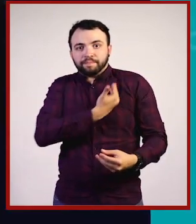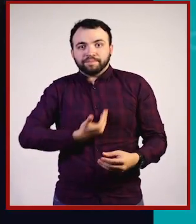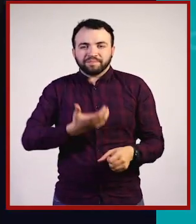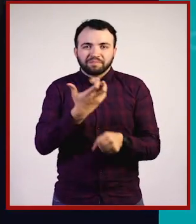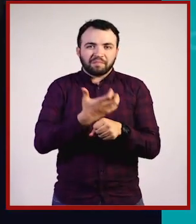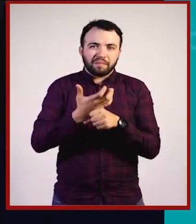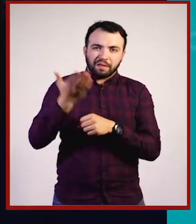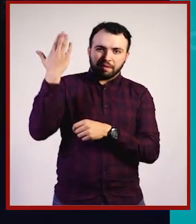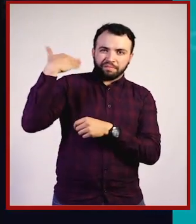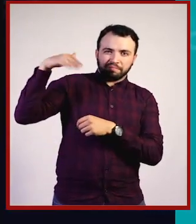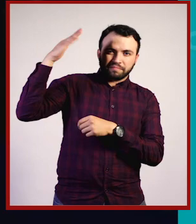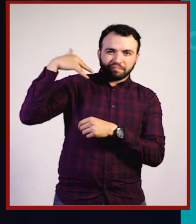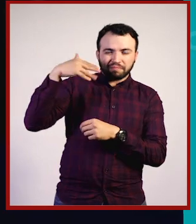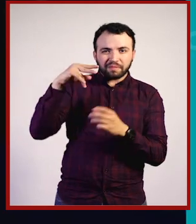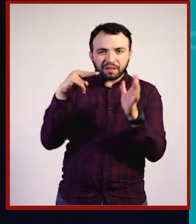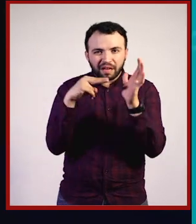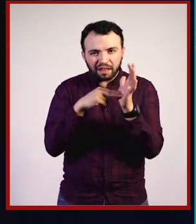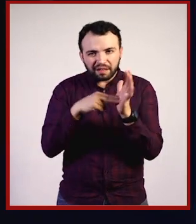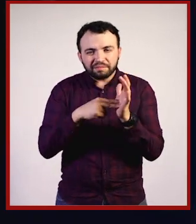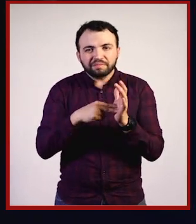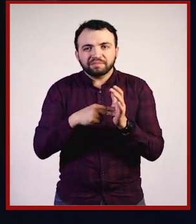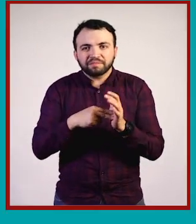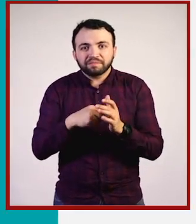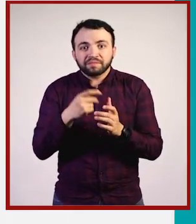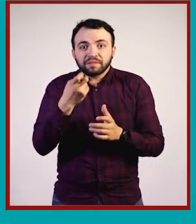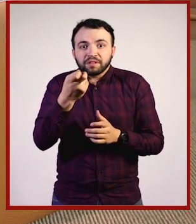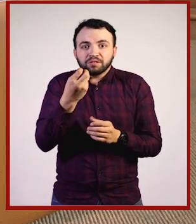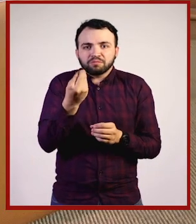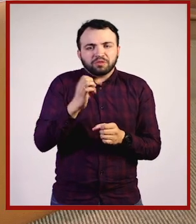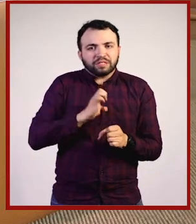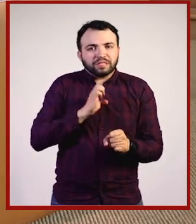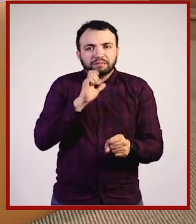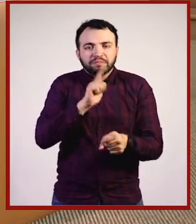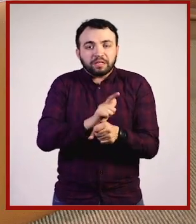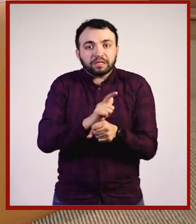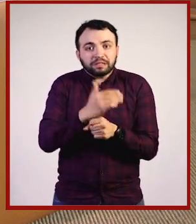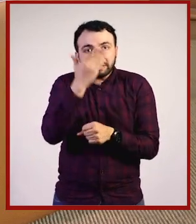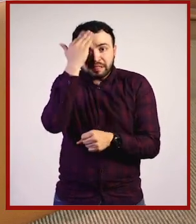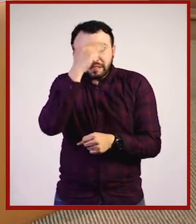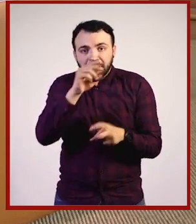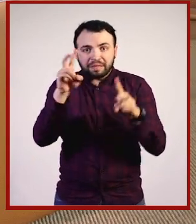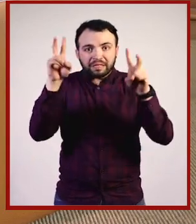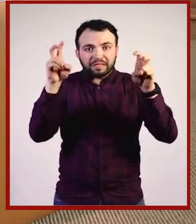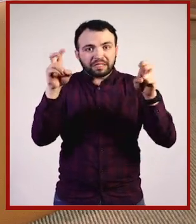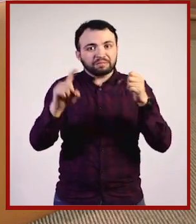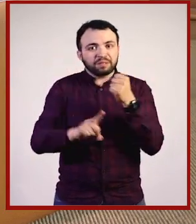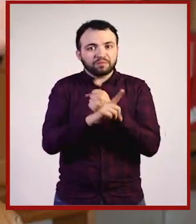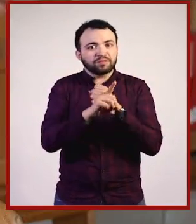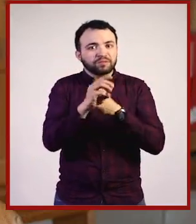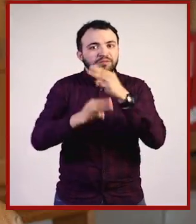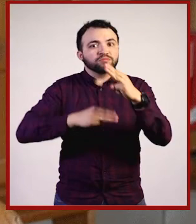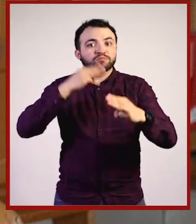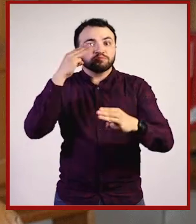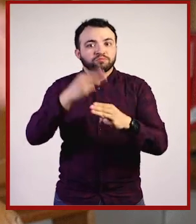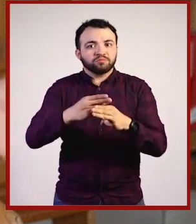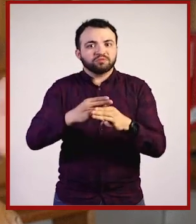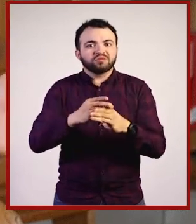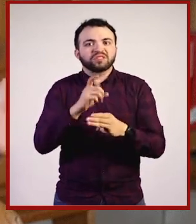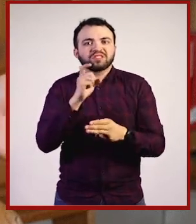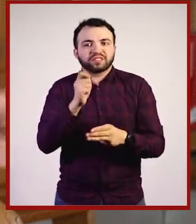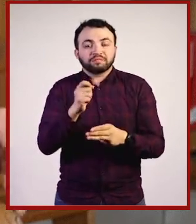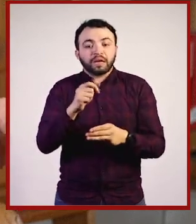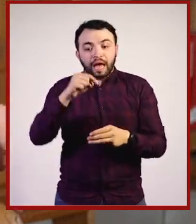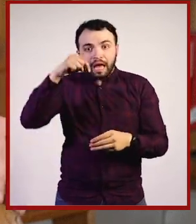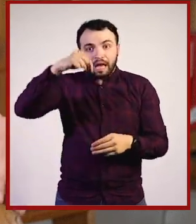ese problema. Entonces, un gran especialista mundial que te puede hablar de cuáles son los problemas que tiene el planeta, aquí da